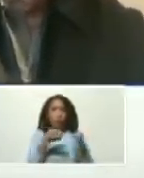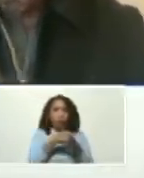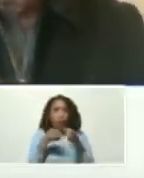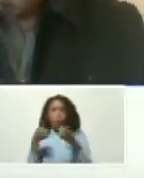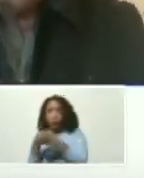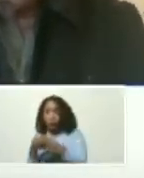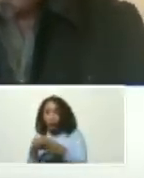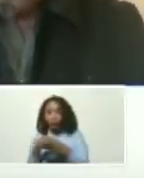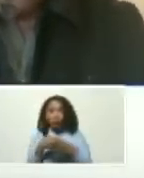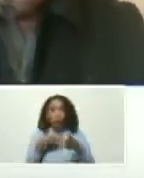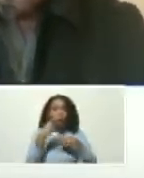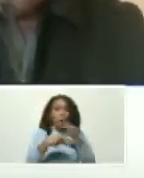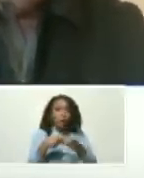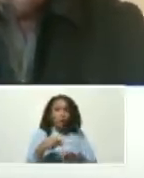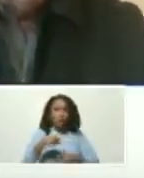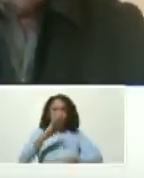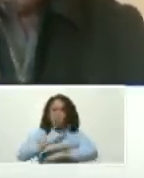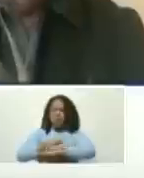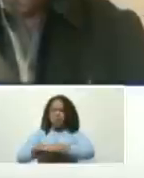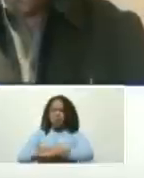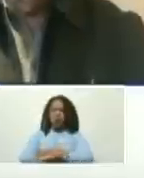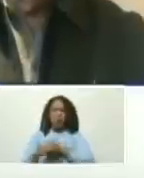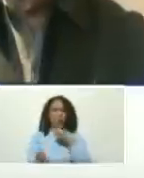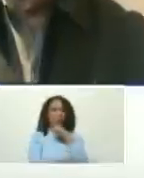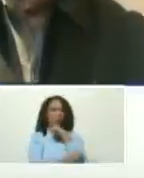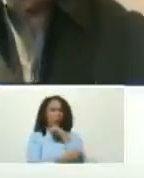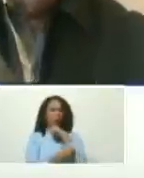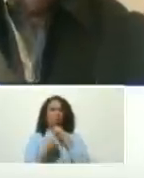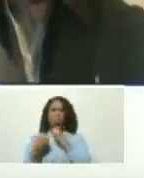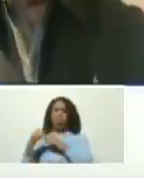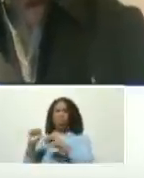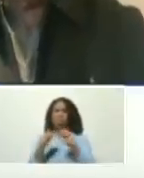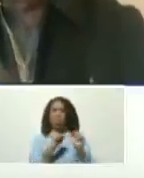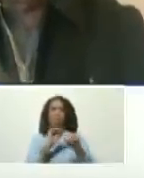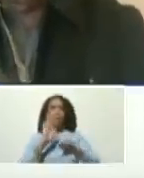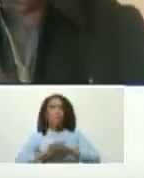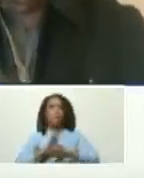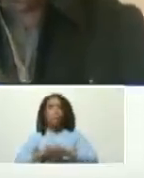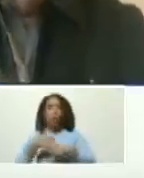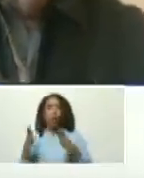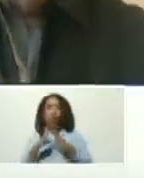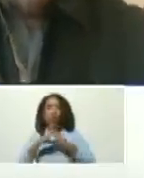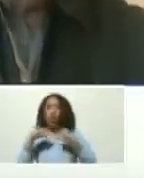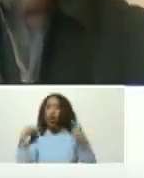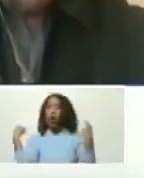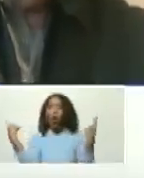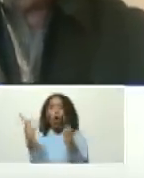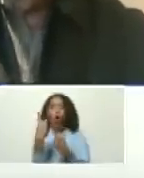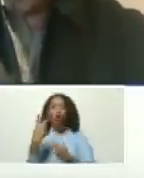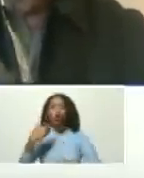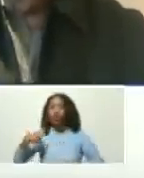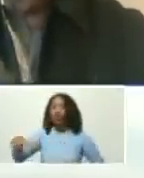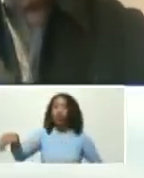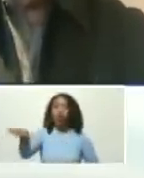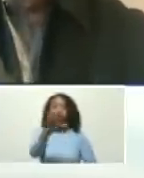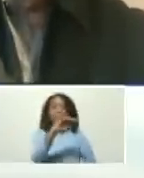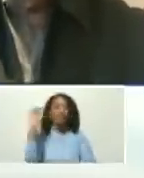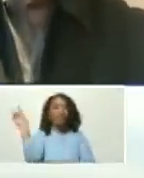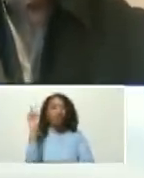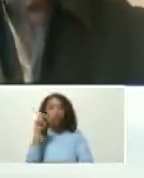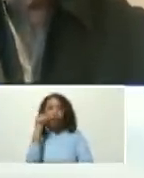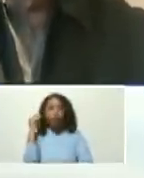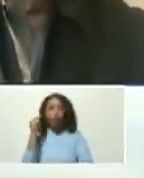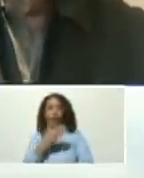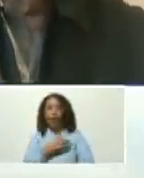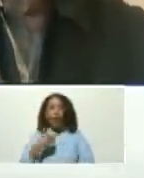sin actitudes mezquinas porque todos somos venezolanos que queremos